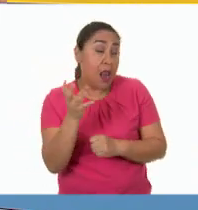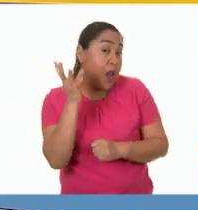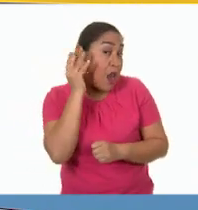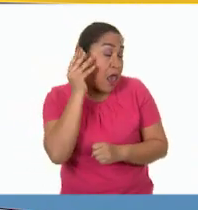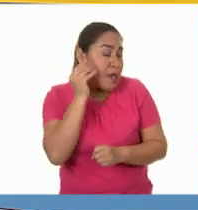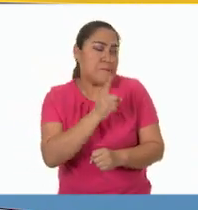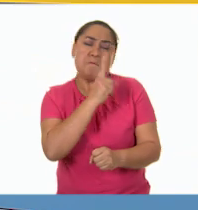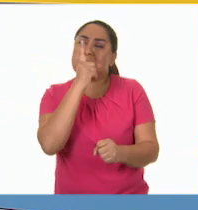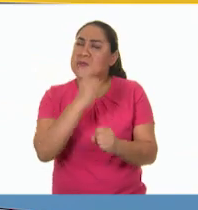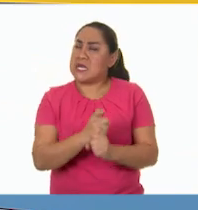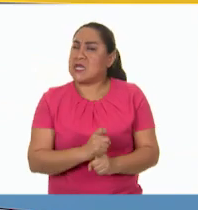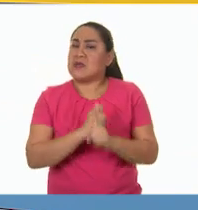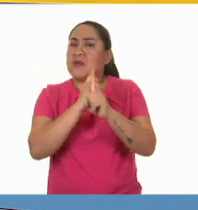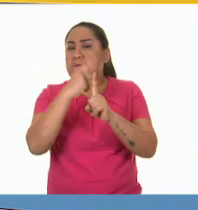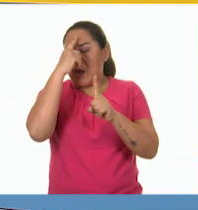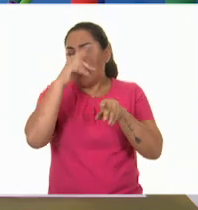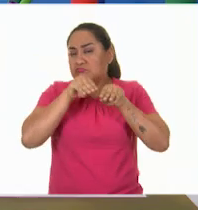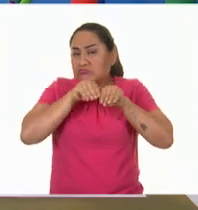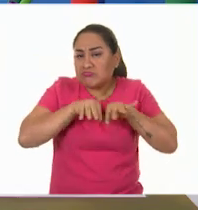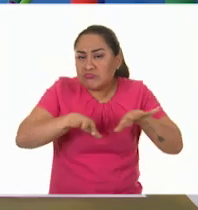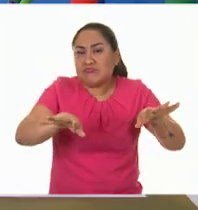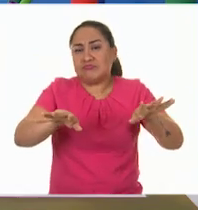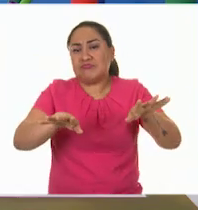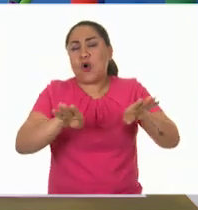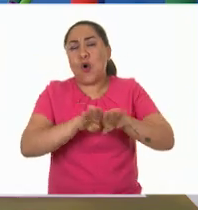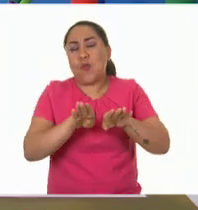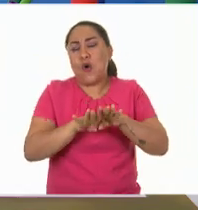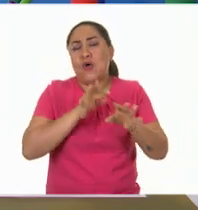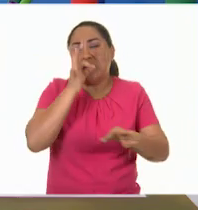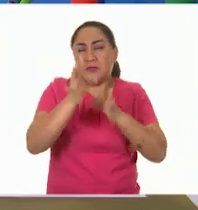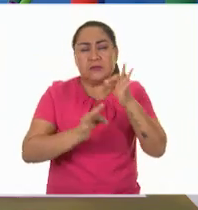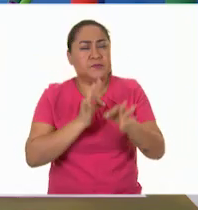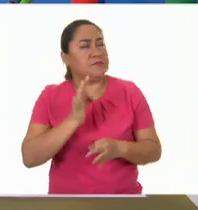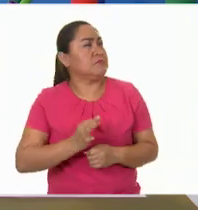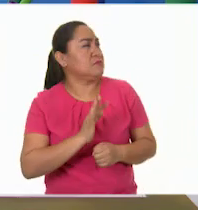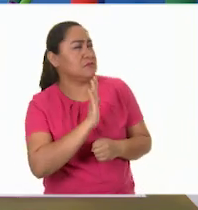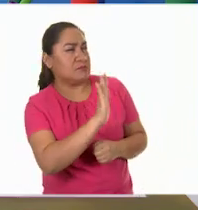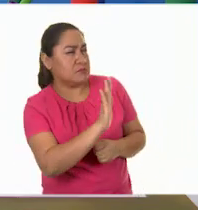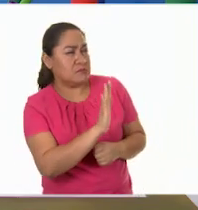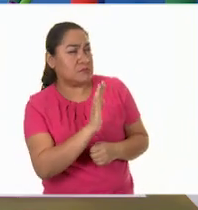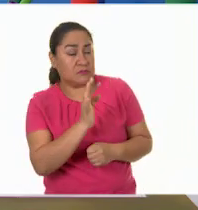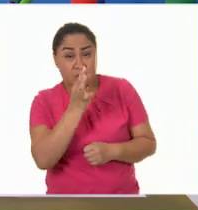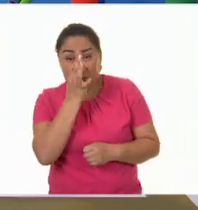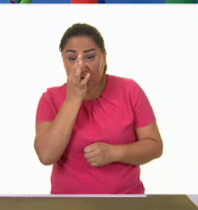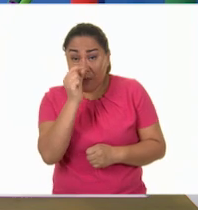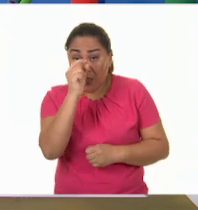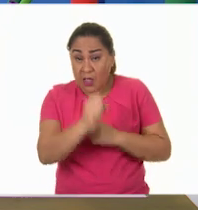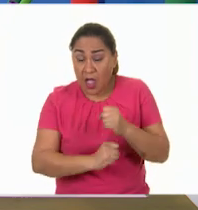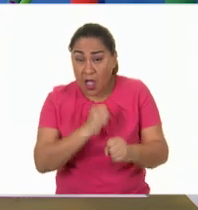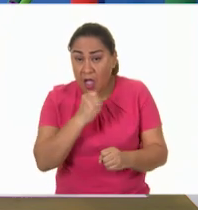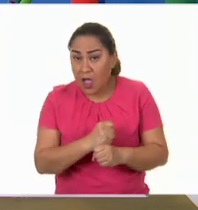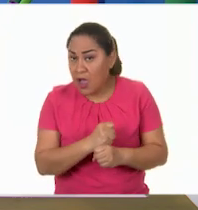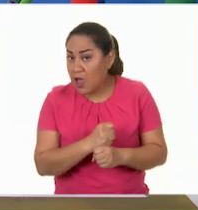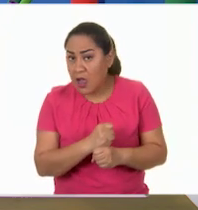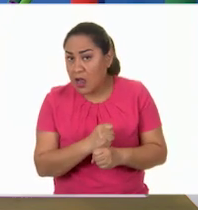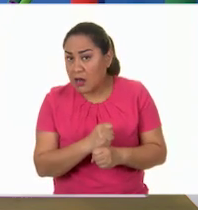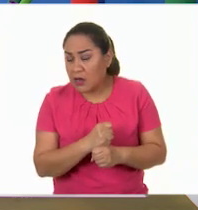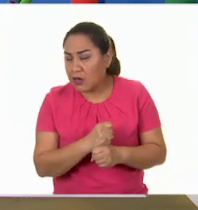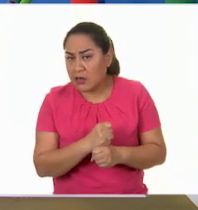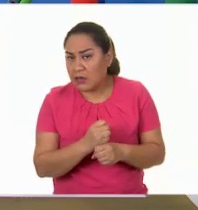principal medio de comunicación del país. A ver, espera. ¿Estás diciendo que solo duró 20 años? O sea que